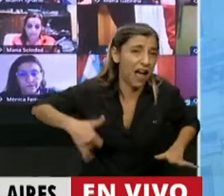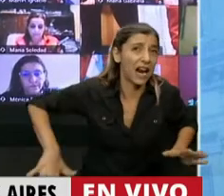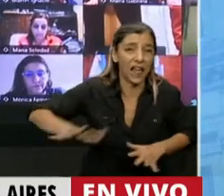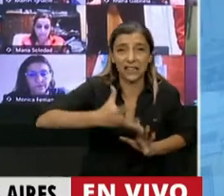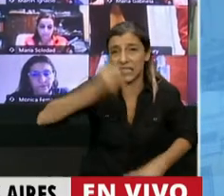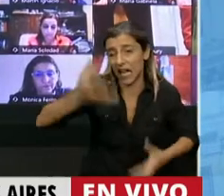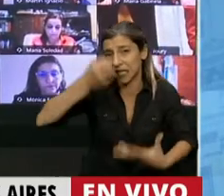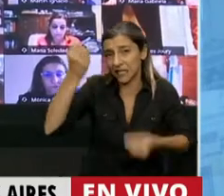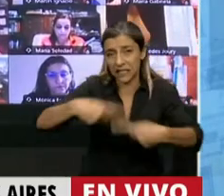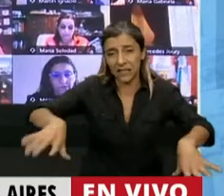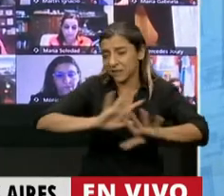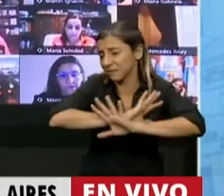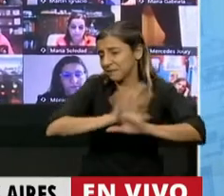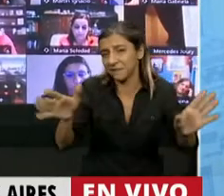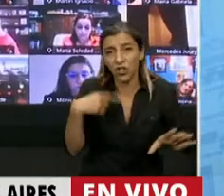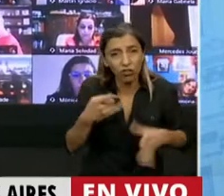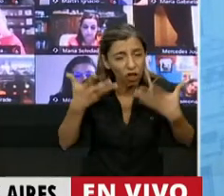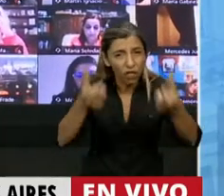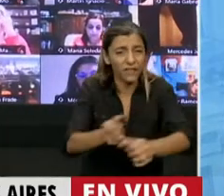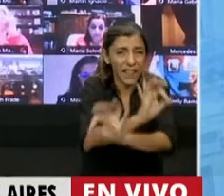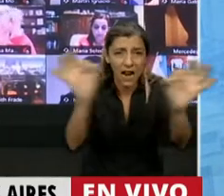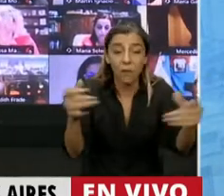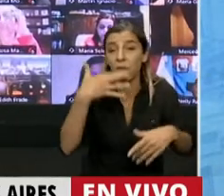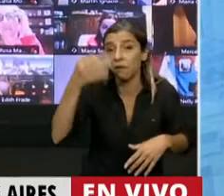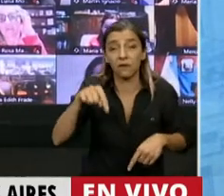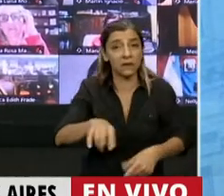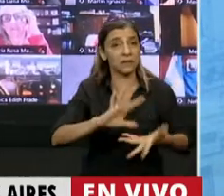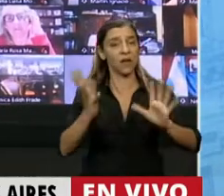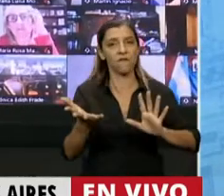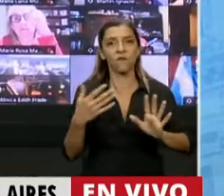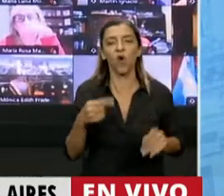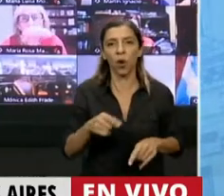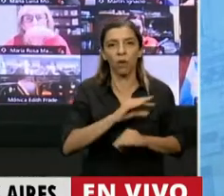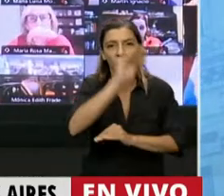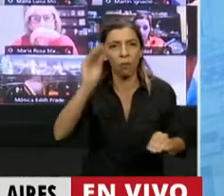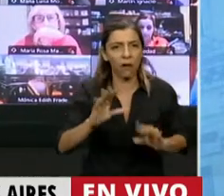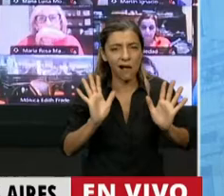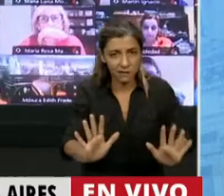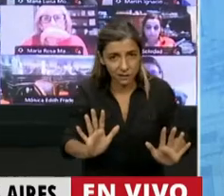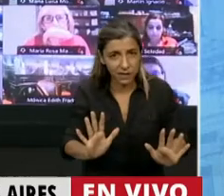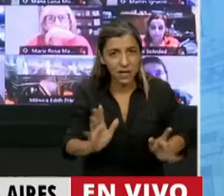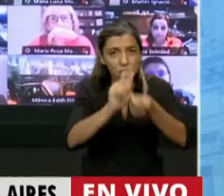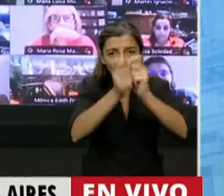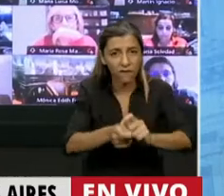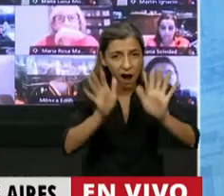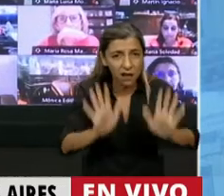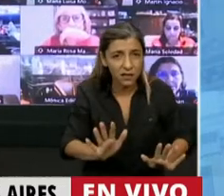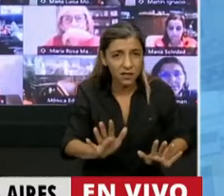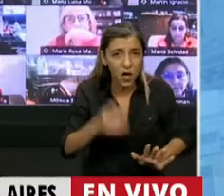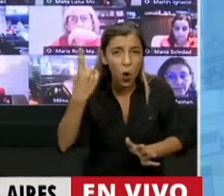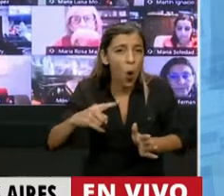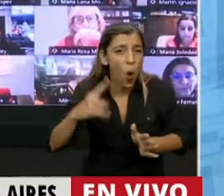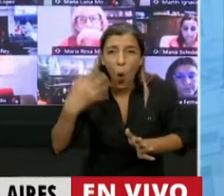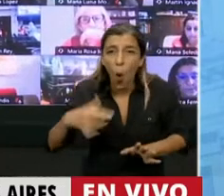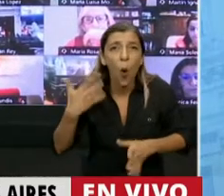pero está claro que esta modificación unilateral de la coparticipación lo único que va a traer es un ajustazo en la ciudad de Buenos